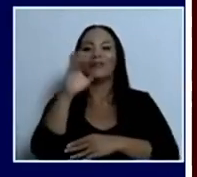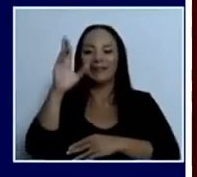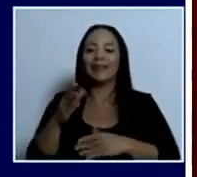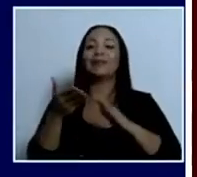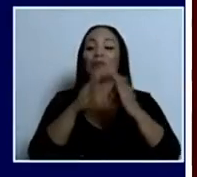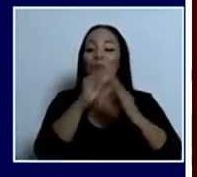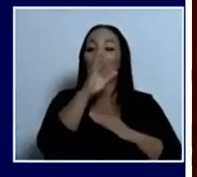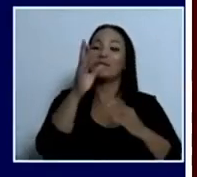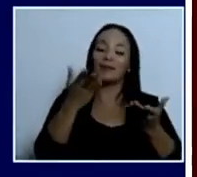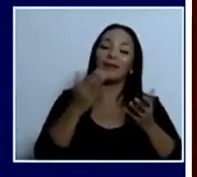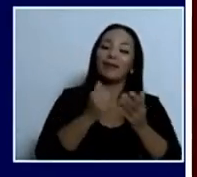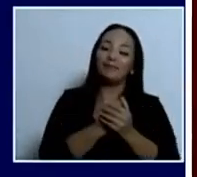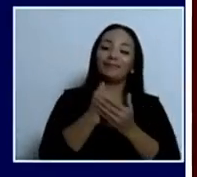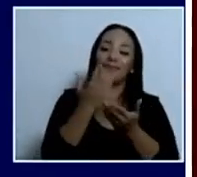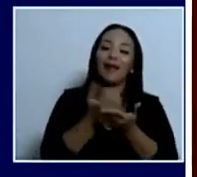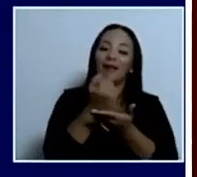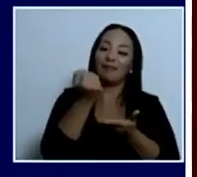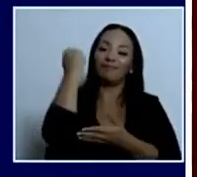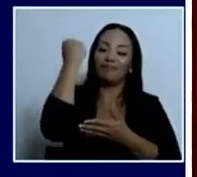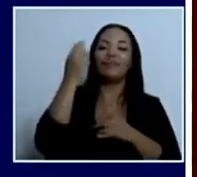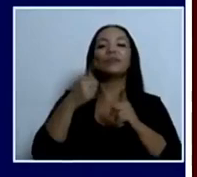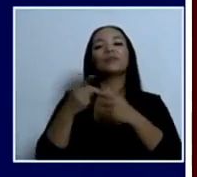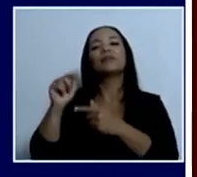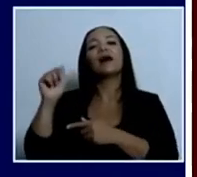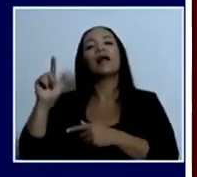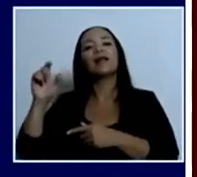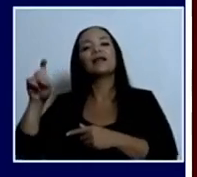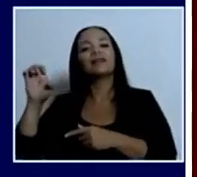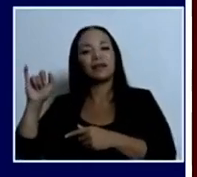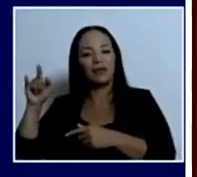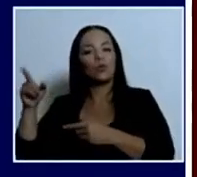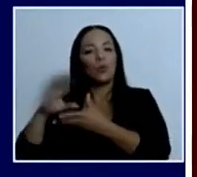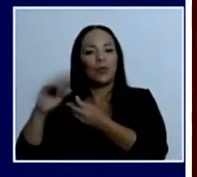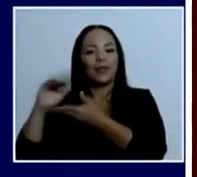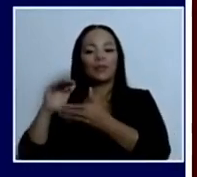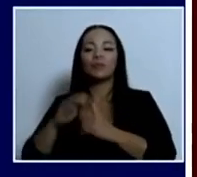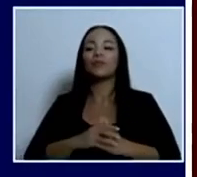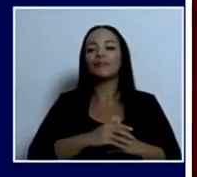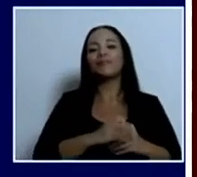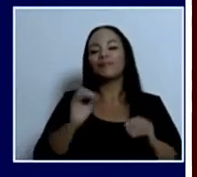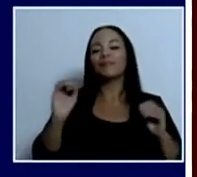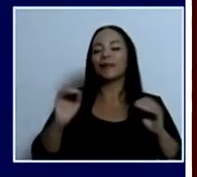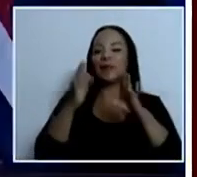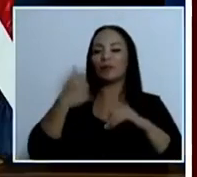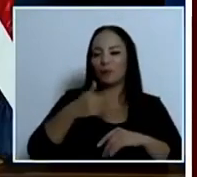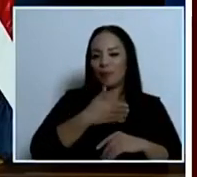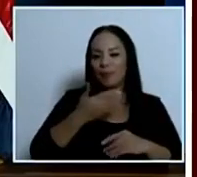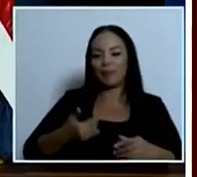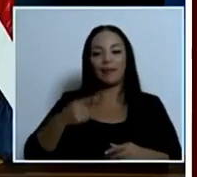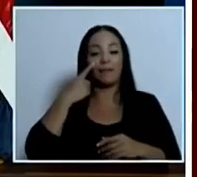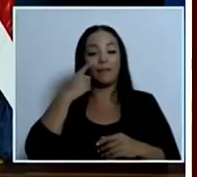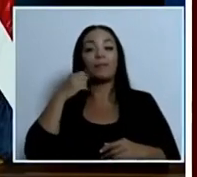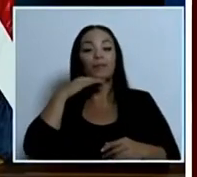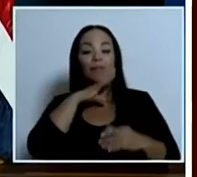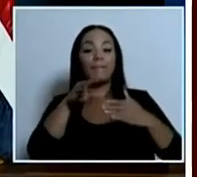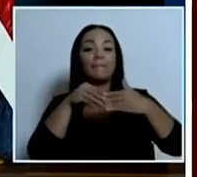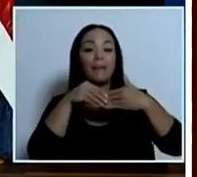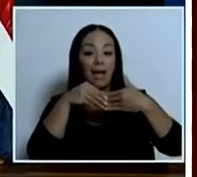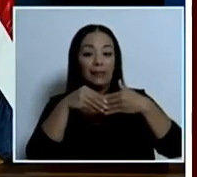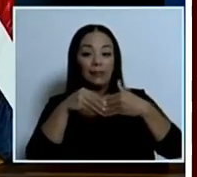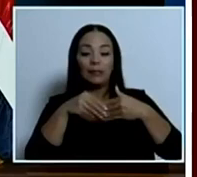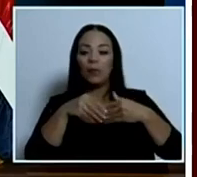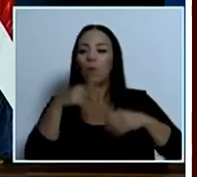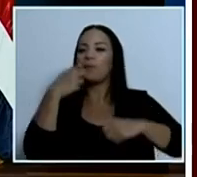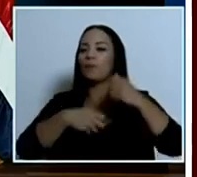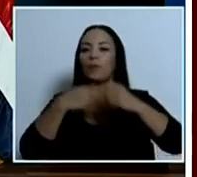Rica, don Alexey. Cuéntenos un poquito más. Sí, claro, señor presidente. La contaminación con plástico es un problema a nivel mundial